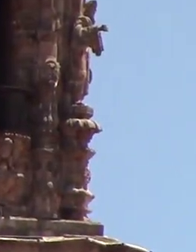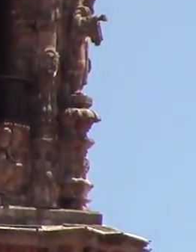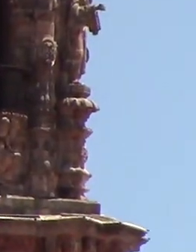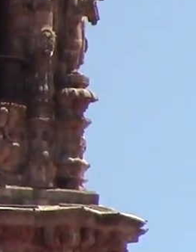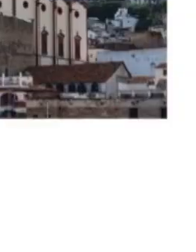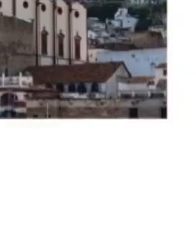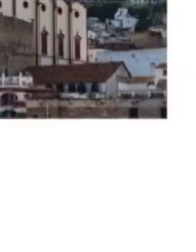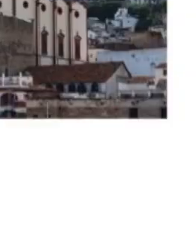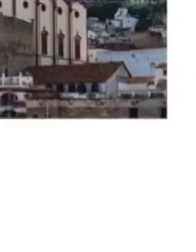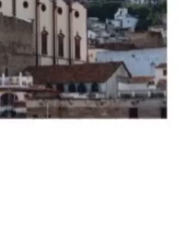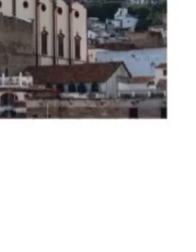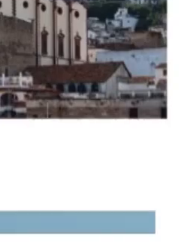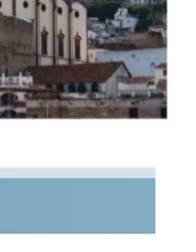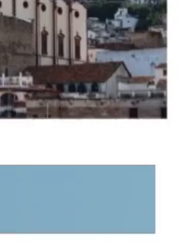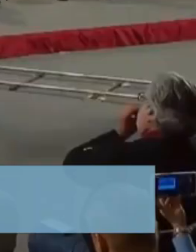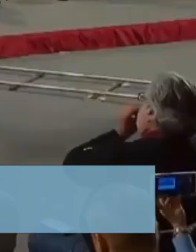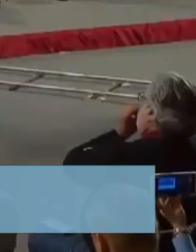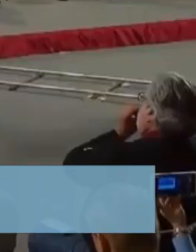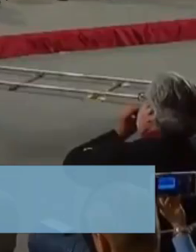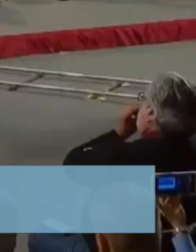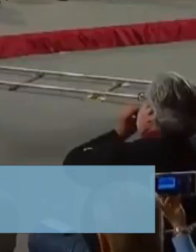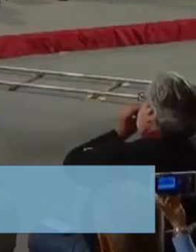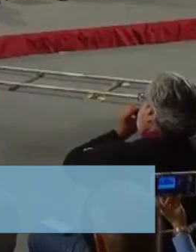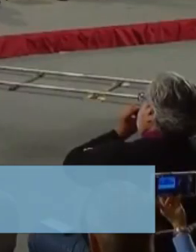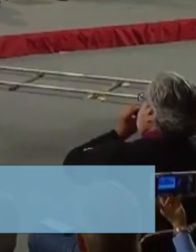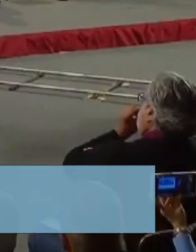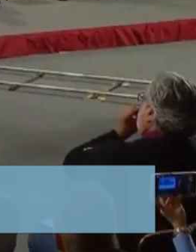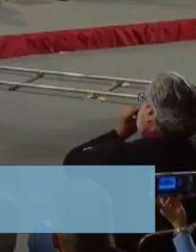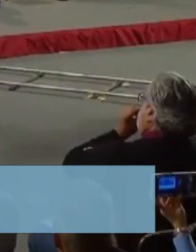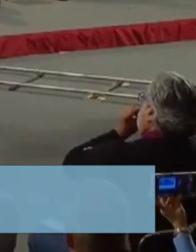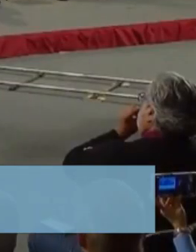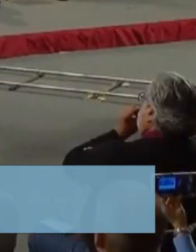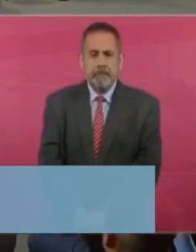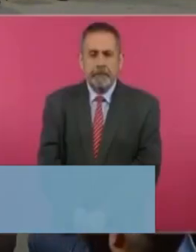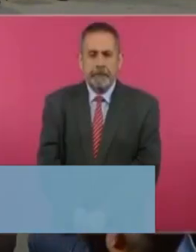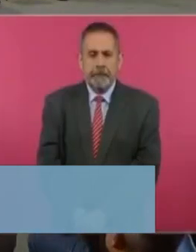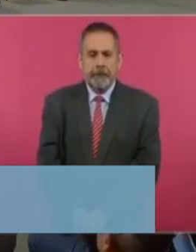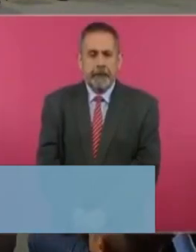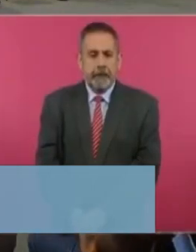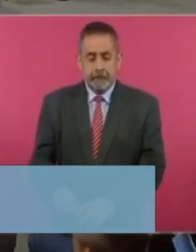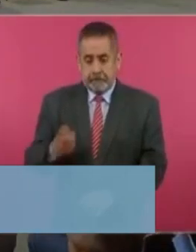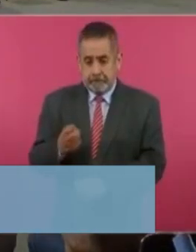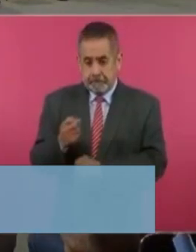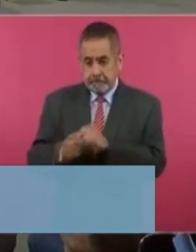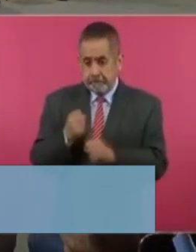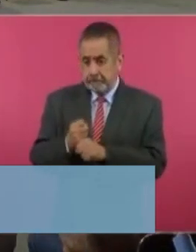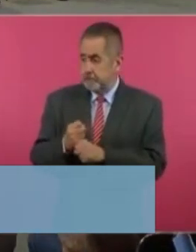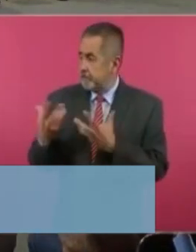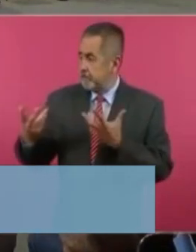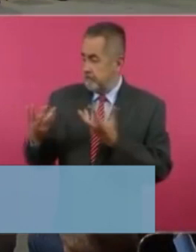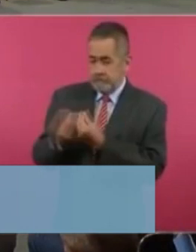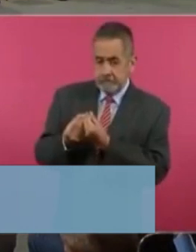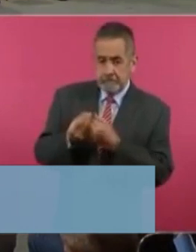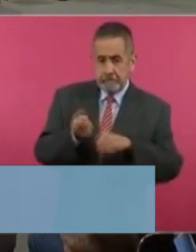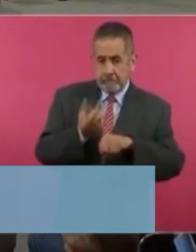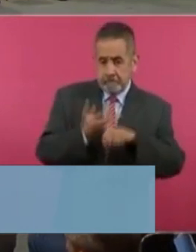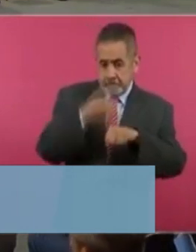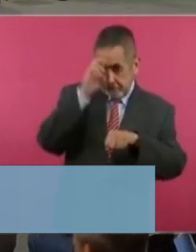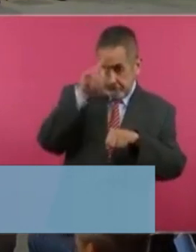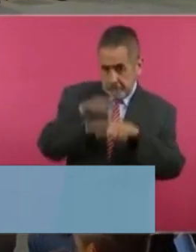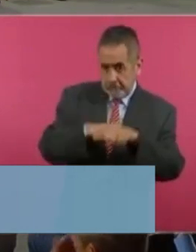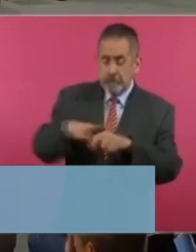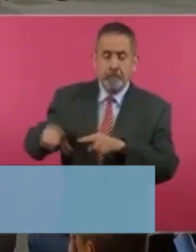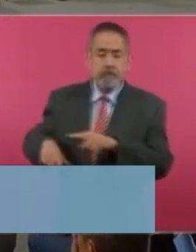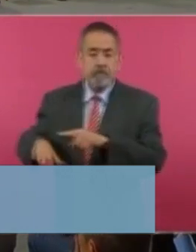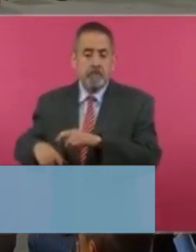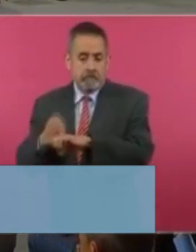en el templo. En este año vamos a realizar una intervención final conjunta entre la Secretaría de Cultura y el